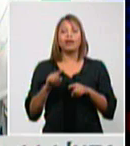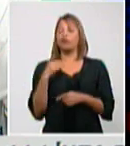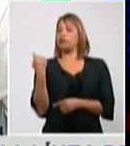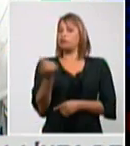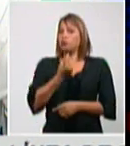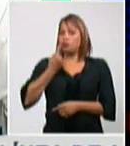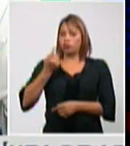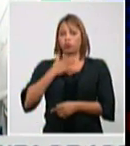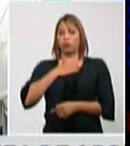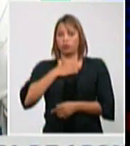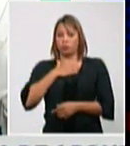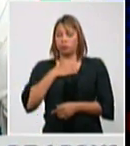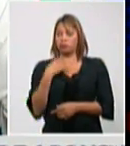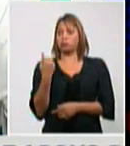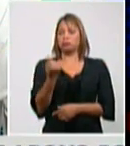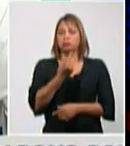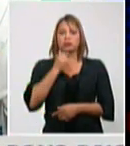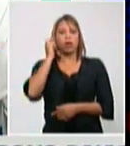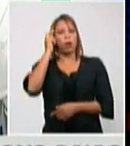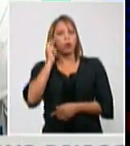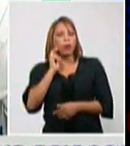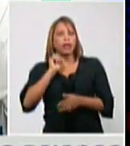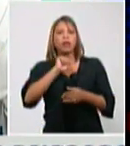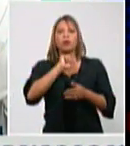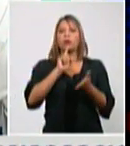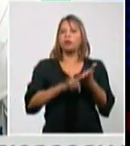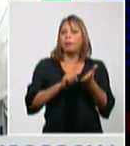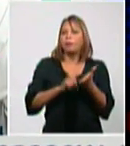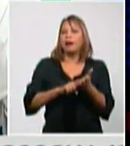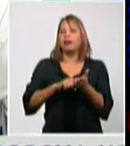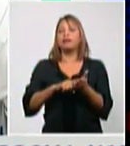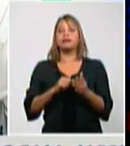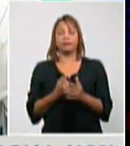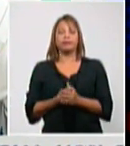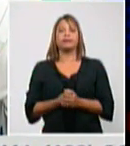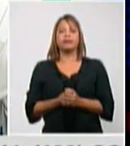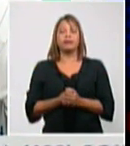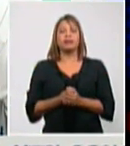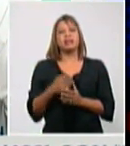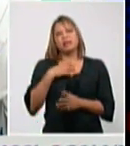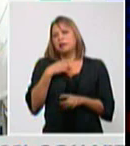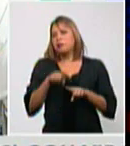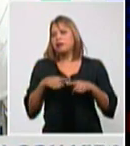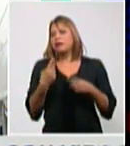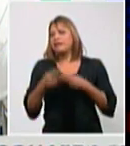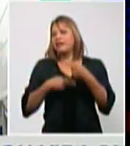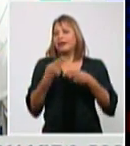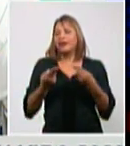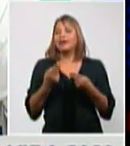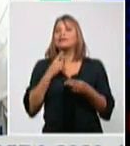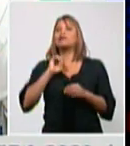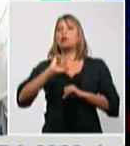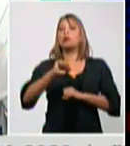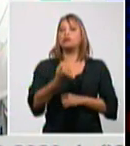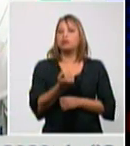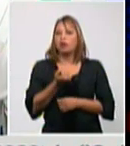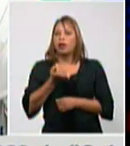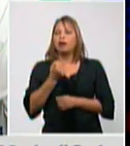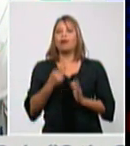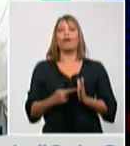dije ahorita abuelos padres tenemos que que irlos controlando en este sentido.